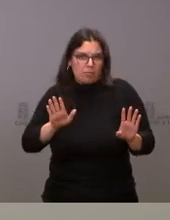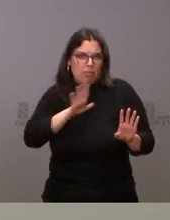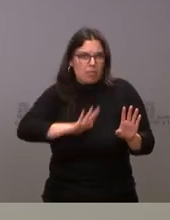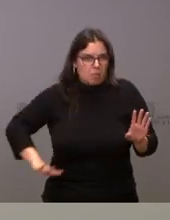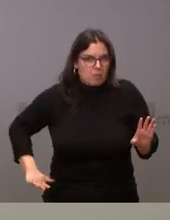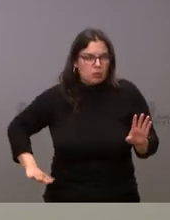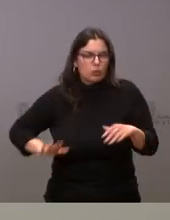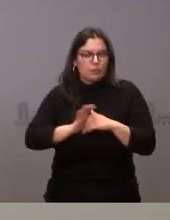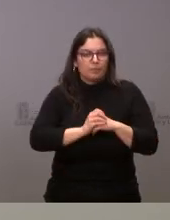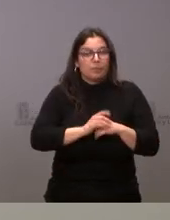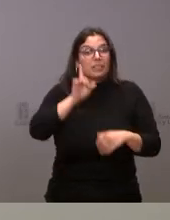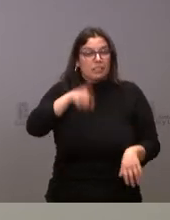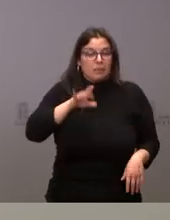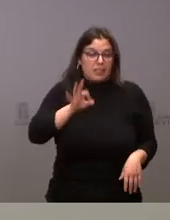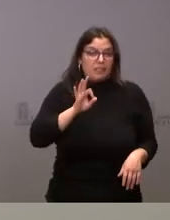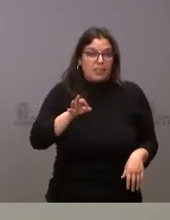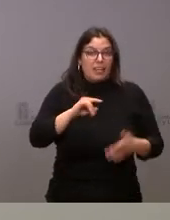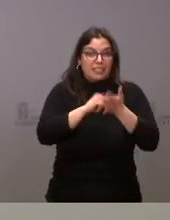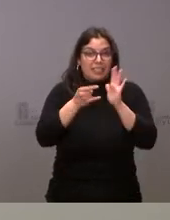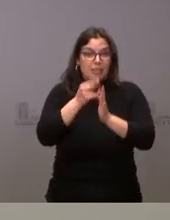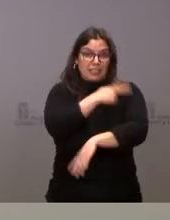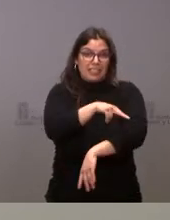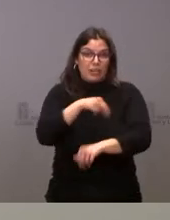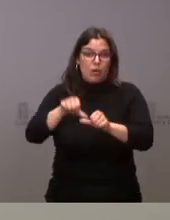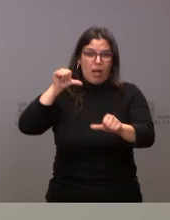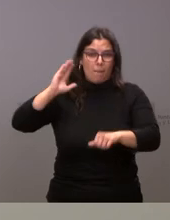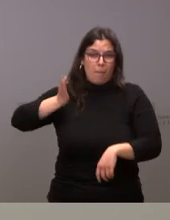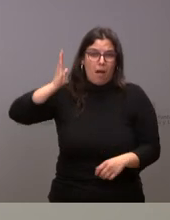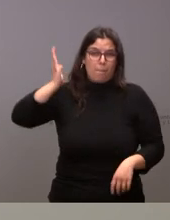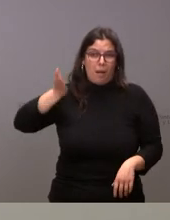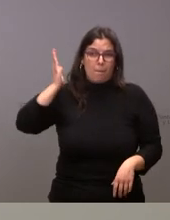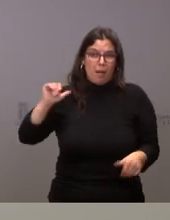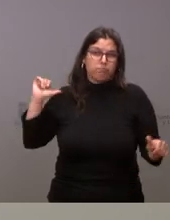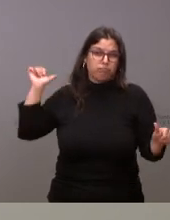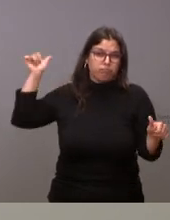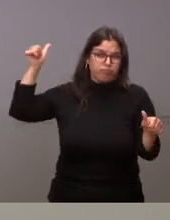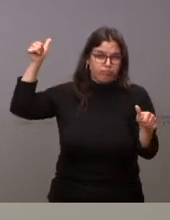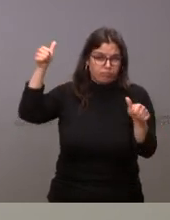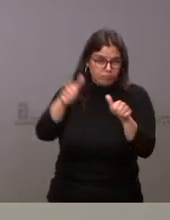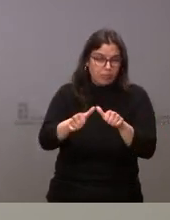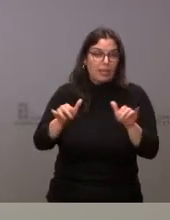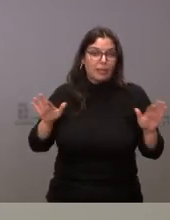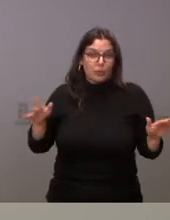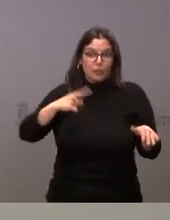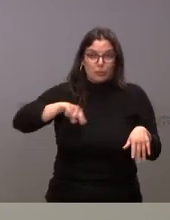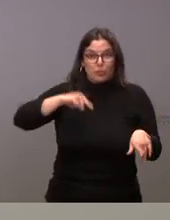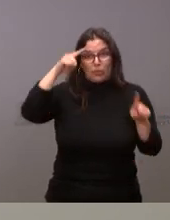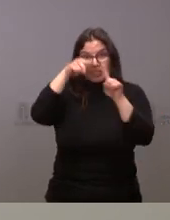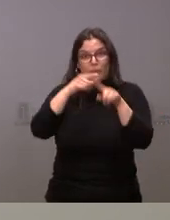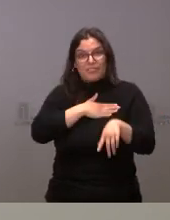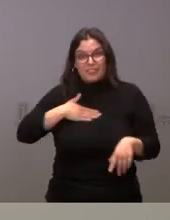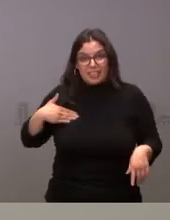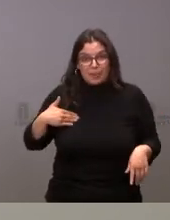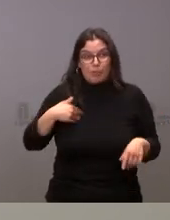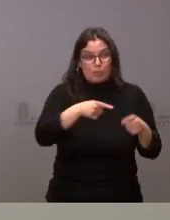sanitario pero también es verdad que tenemos un sistema sanitario especialmente ya castigado durante mucho tiempo con lo cual nuestro objetivo es procurar no